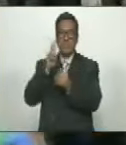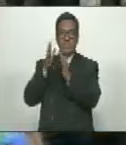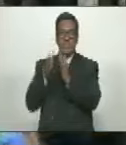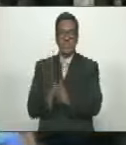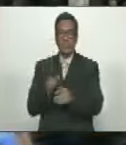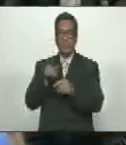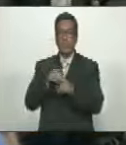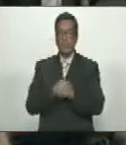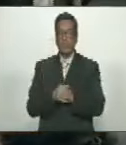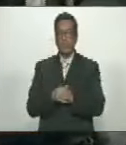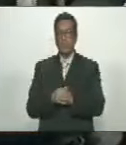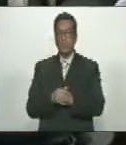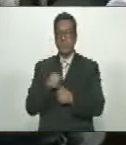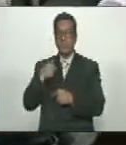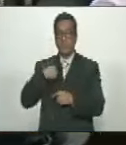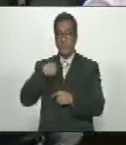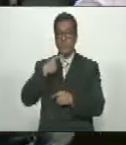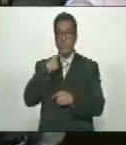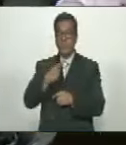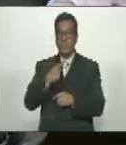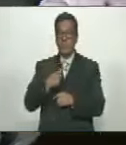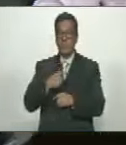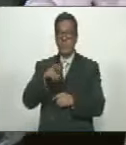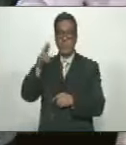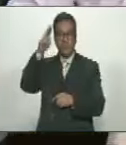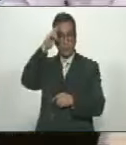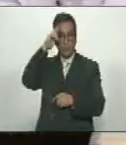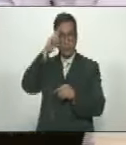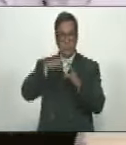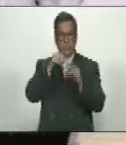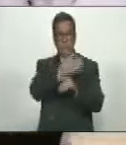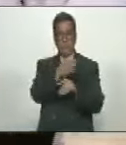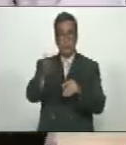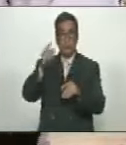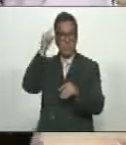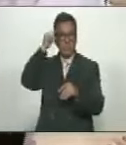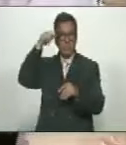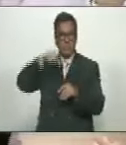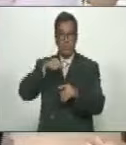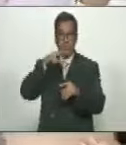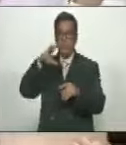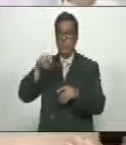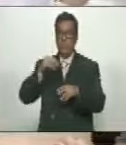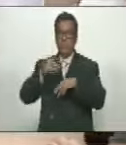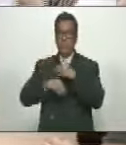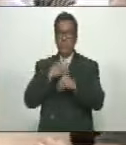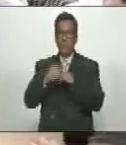venezolanas yo tendría muestras de respeto para con ustedes el día de hoy pero no lo hicieron